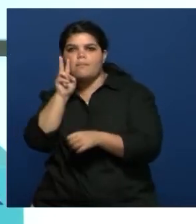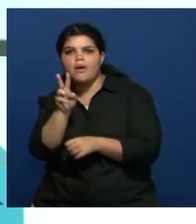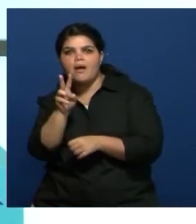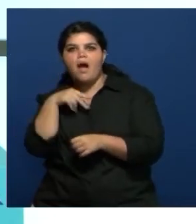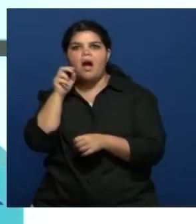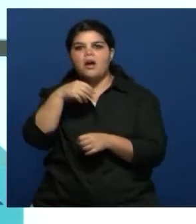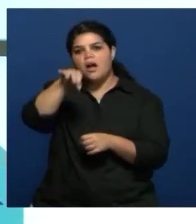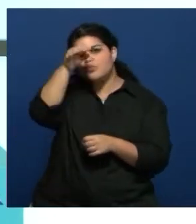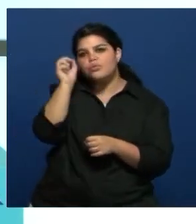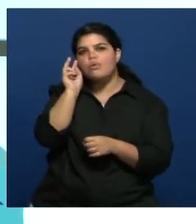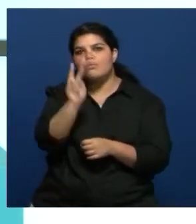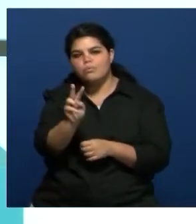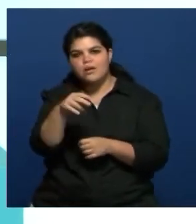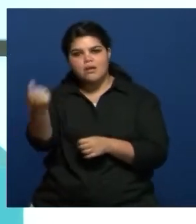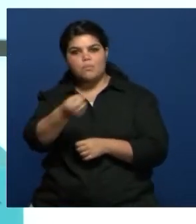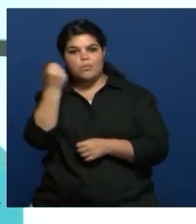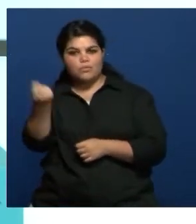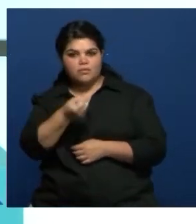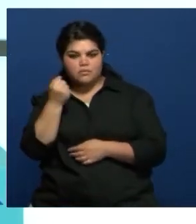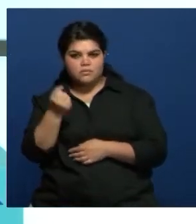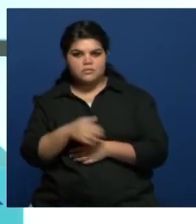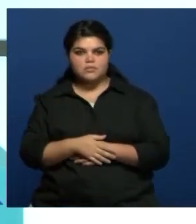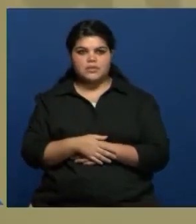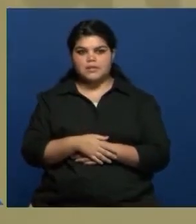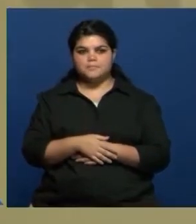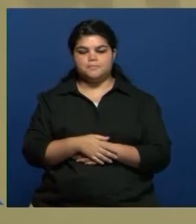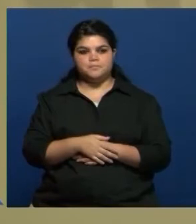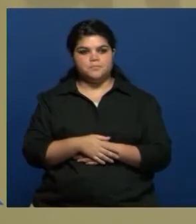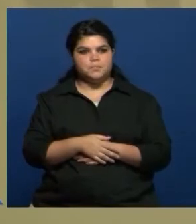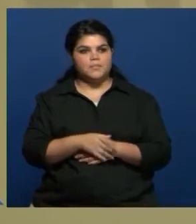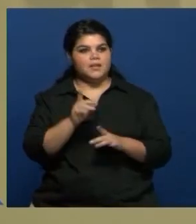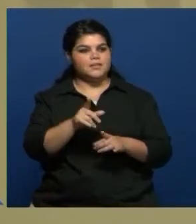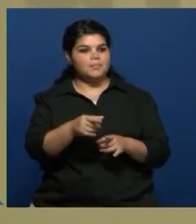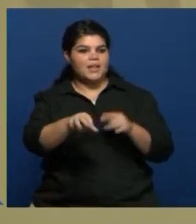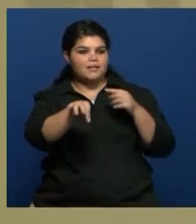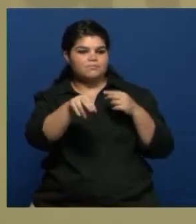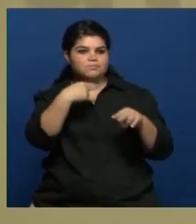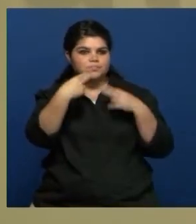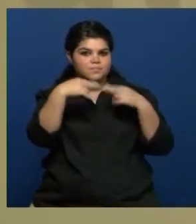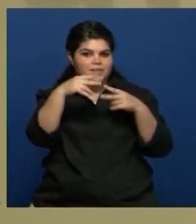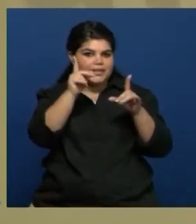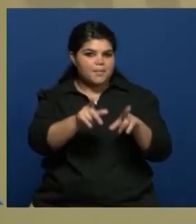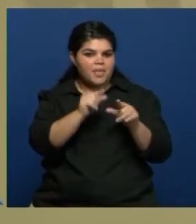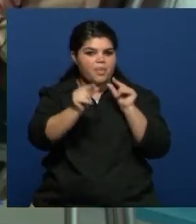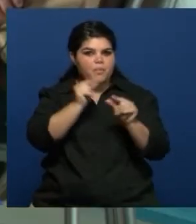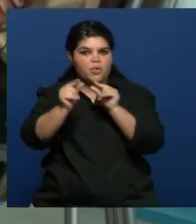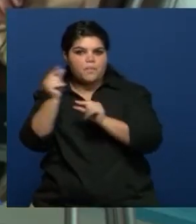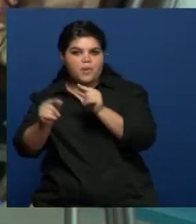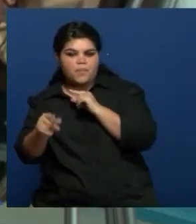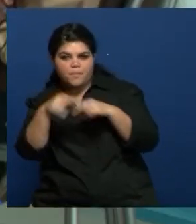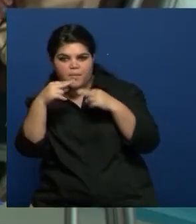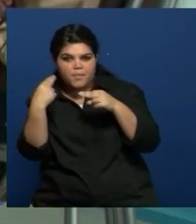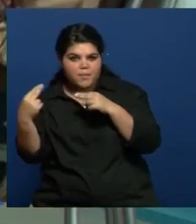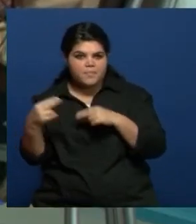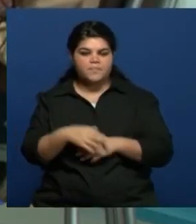actuar, actores y eso. Sí, lo canapé, porque un canapé son escenitas chiquititas que uno va consumiendo, ¿no? Exactamente, y te quedas con esa idea de que